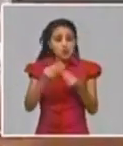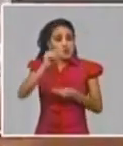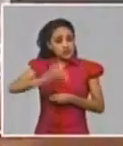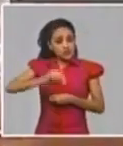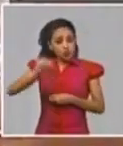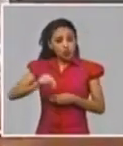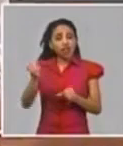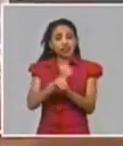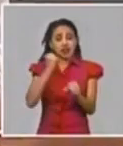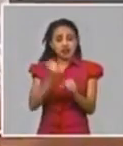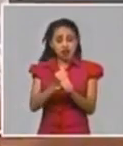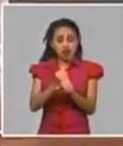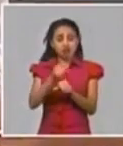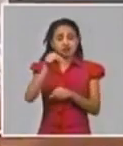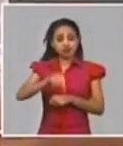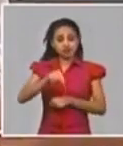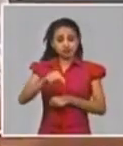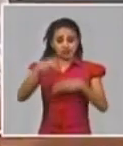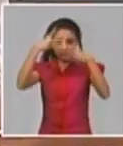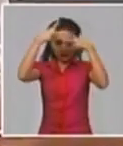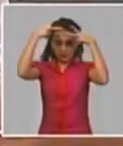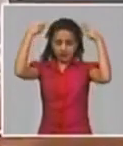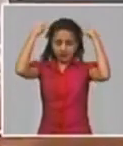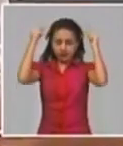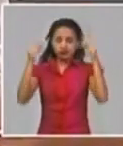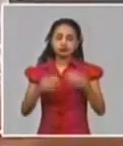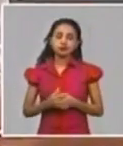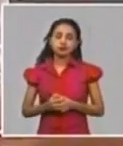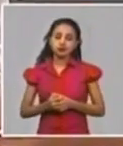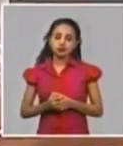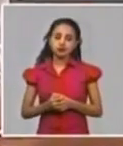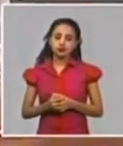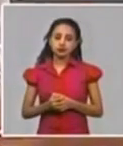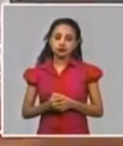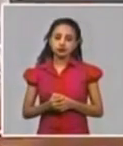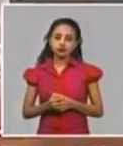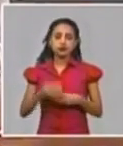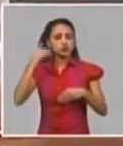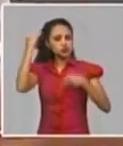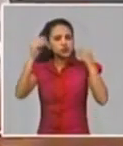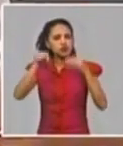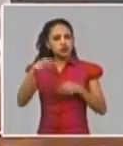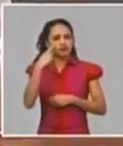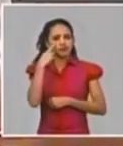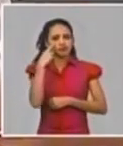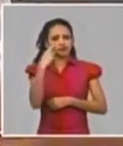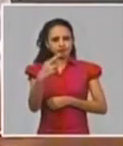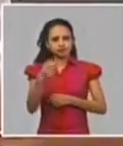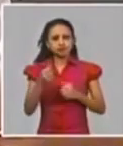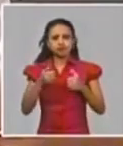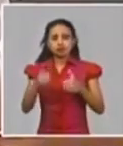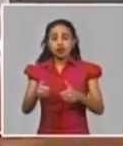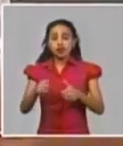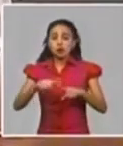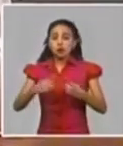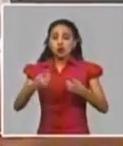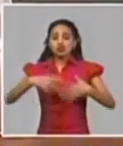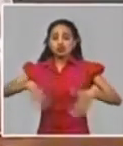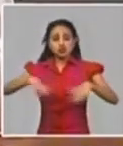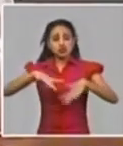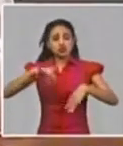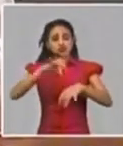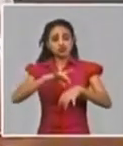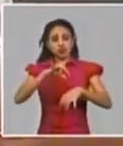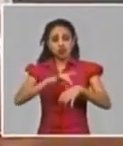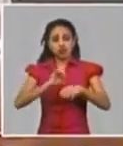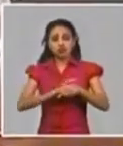por 10.000 habitantes de las Américas. Yo creo que ese reconocimiento es muy justo en el medio de este escenario para